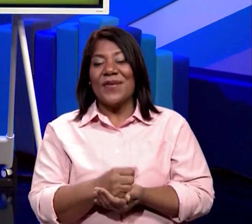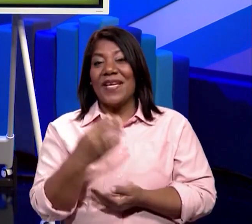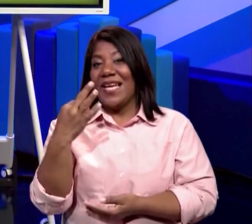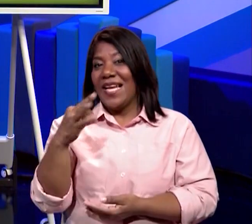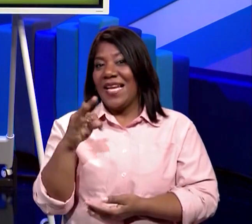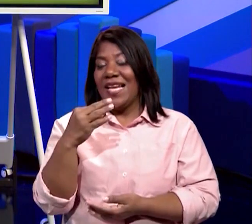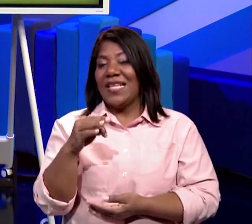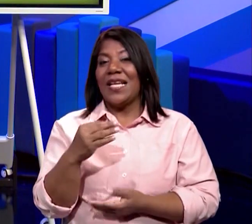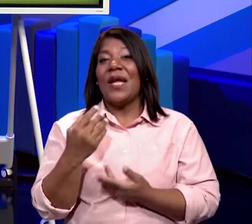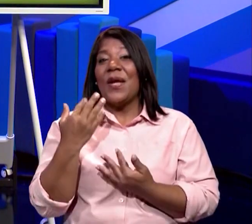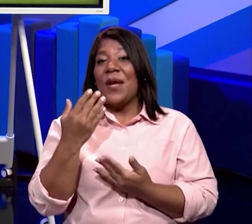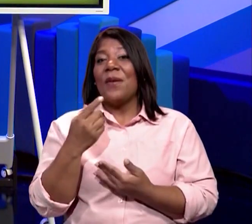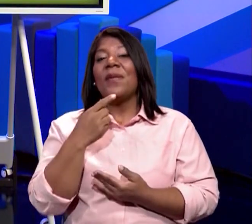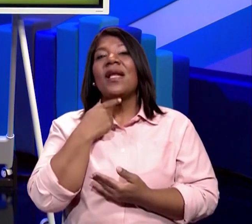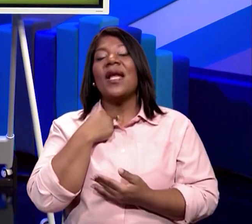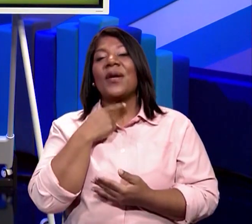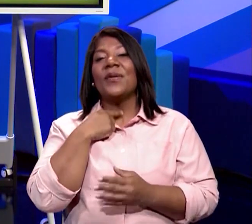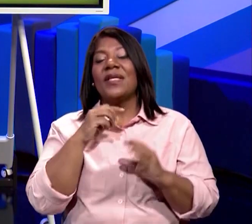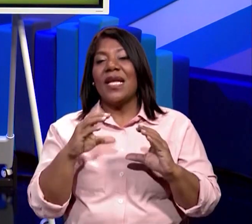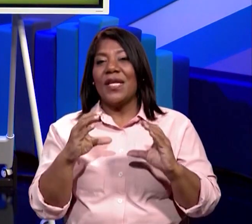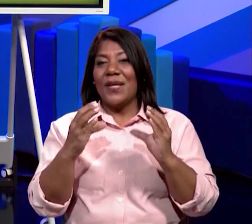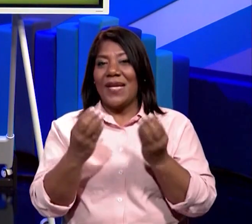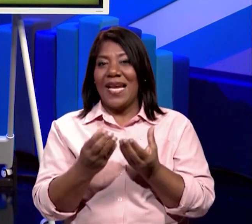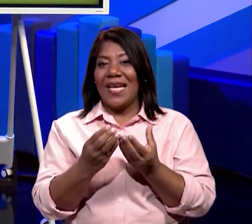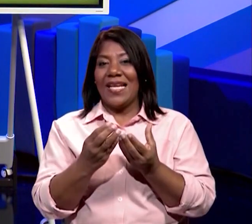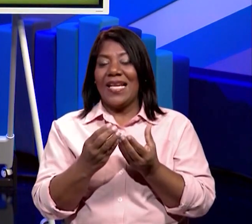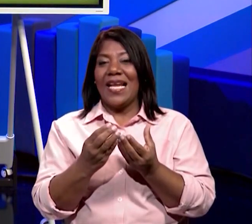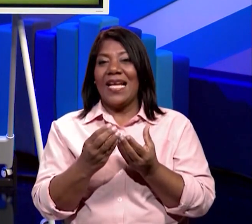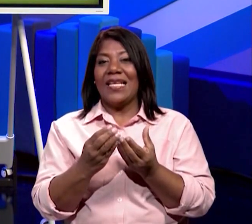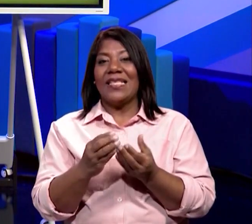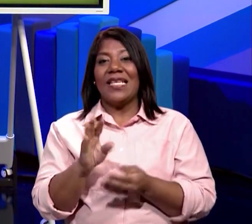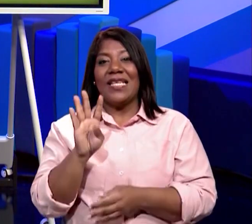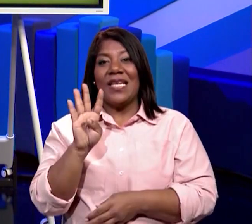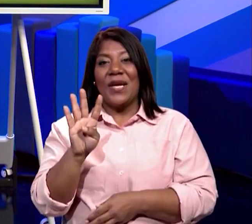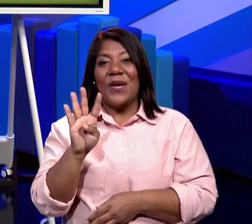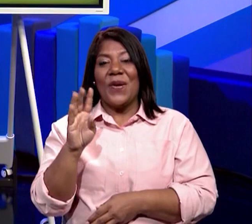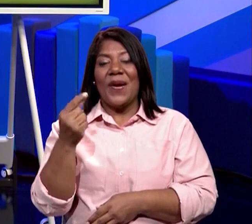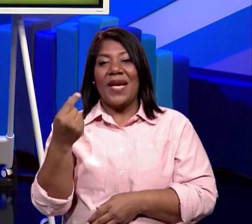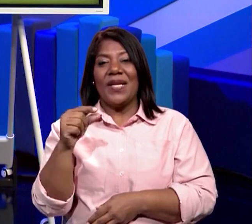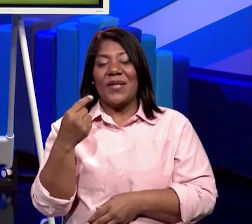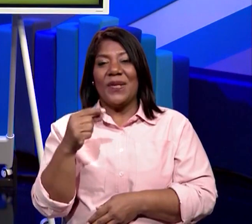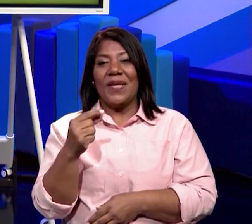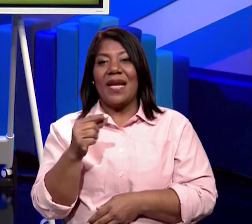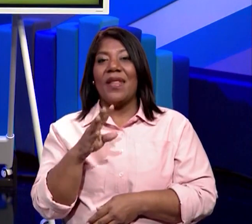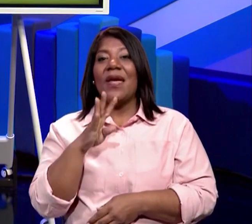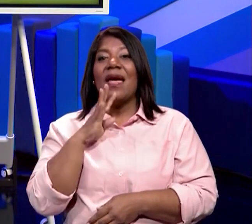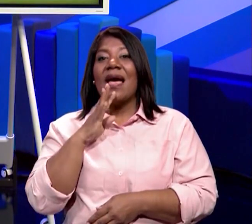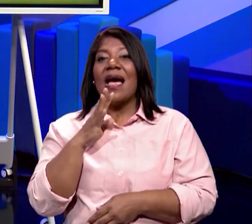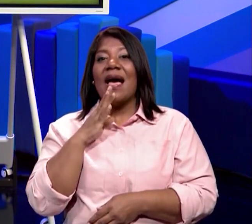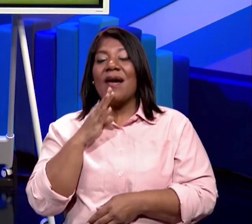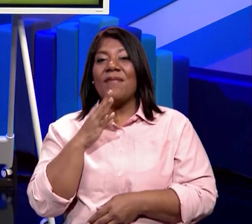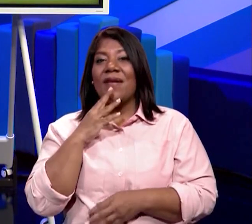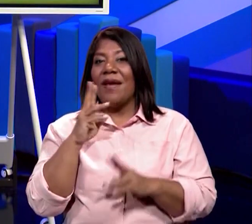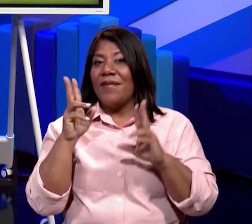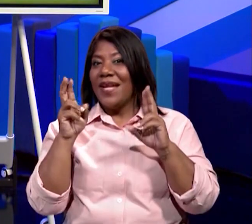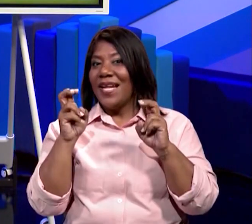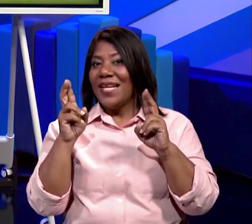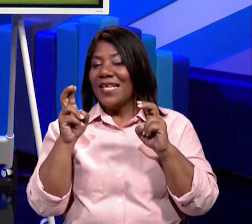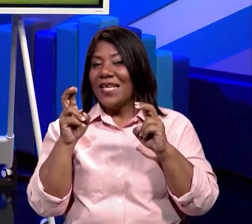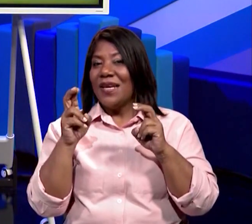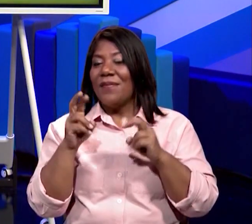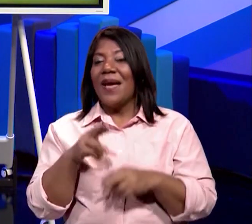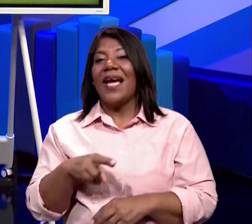que les haya gustado la clase de Ciencias Sociales para cuarto grado, que hablaba de qué, cuál era el título.